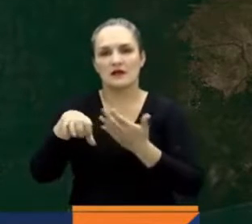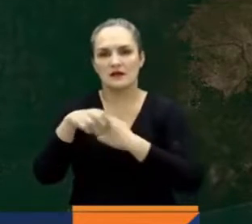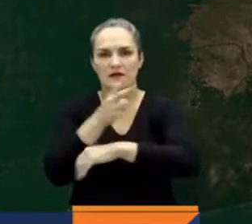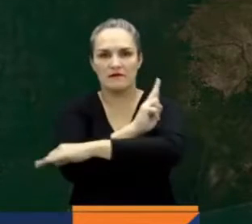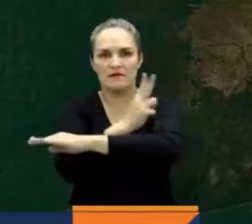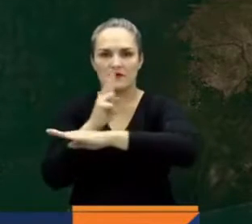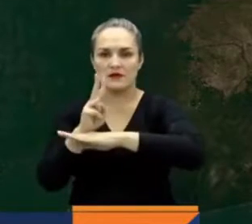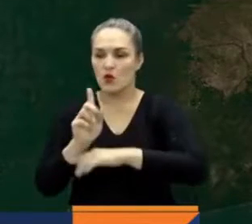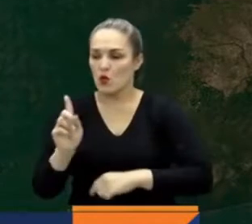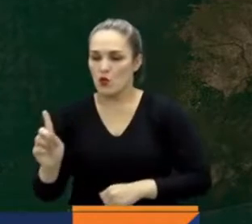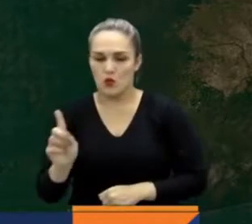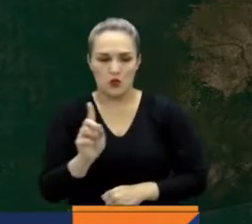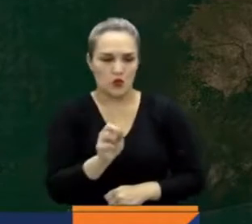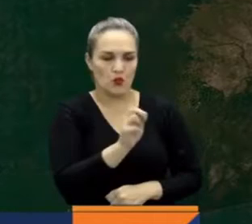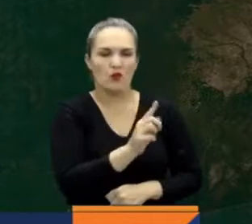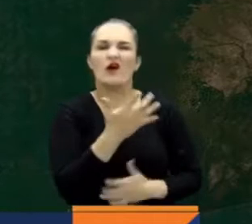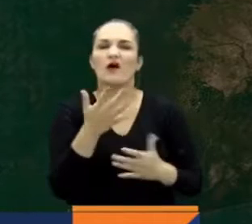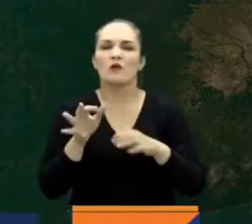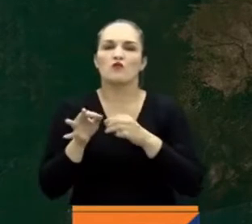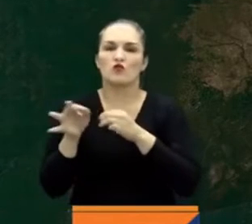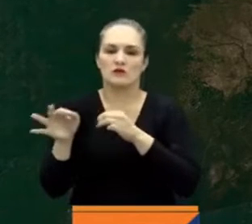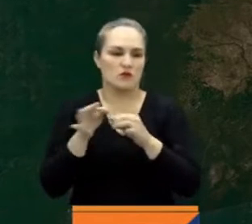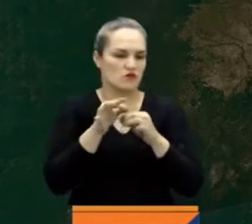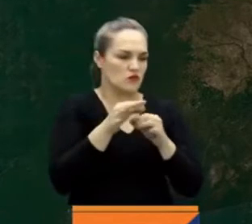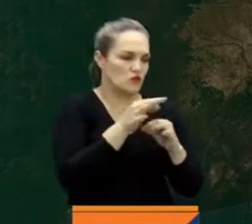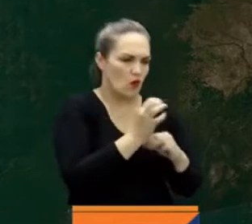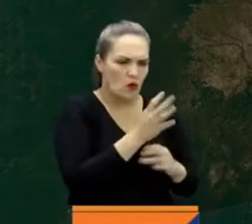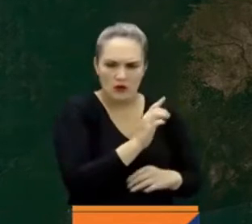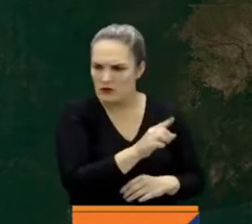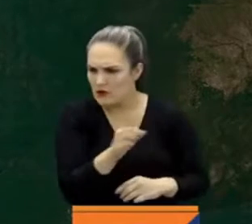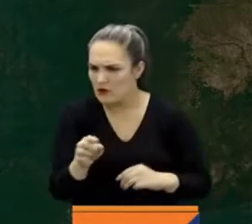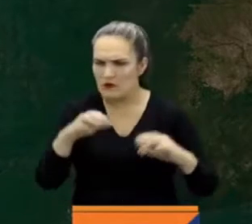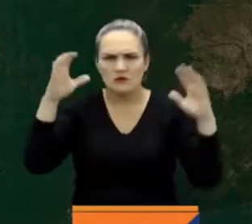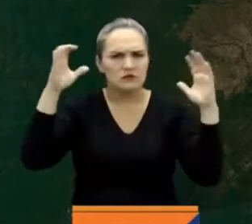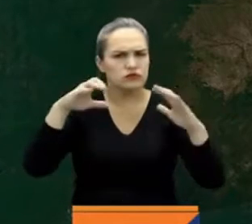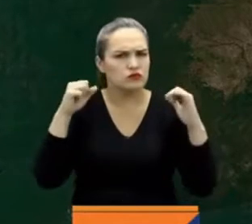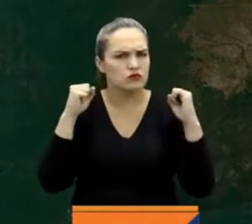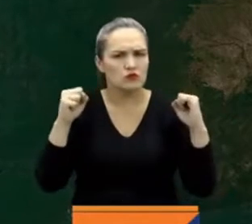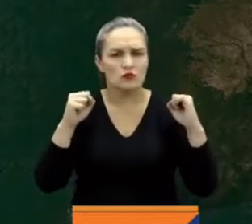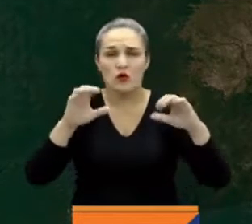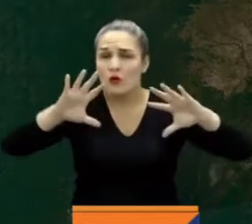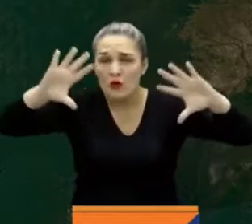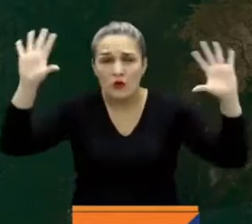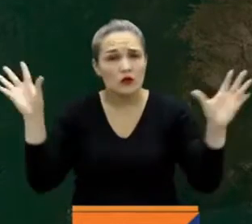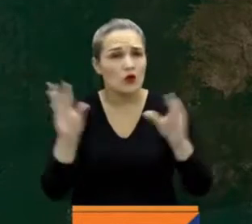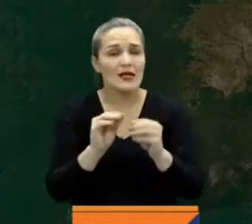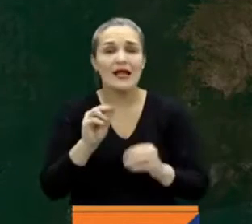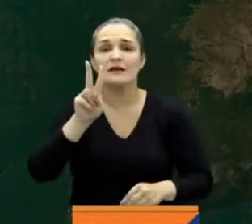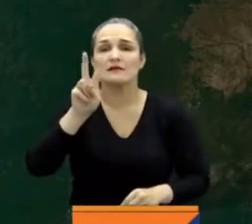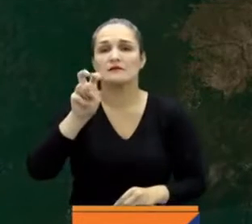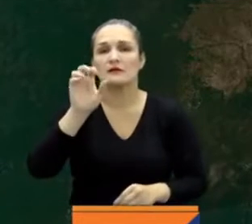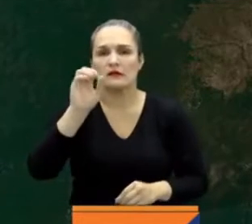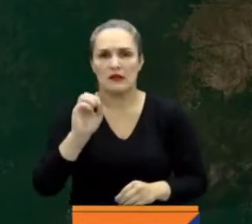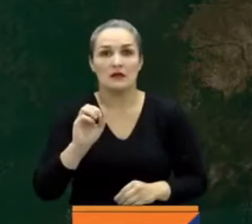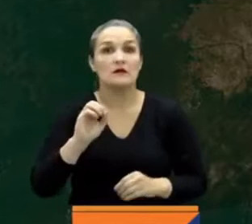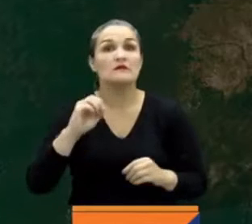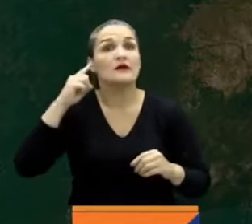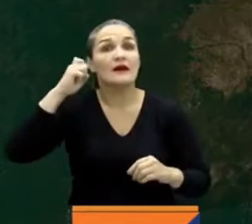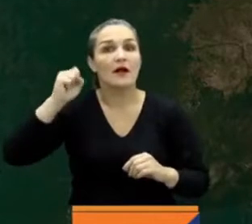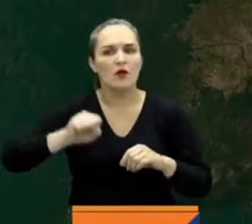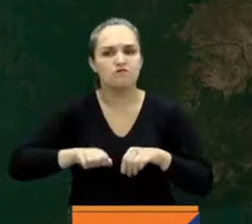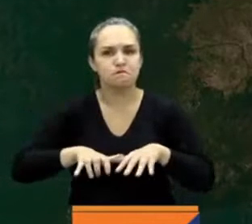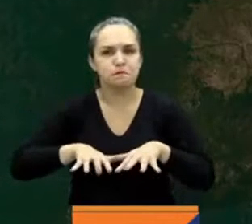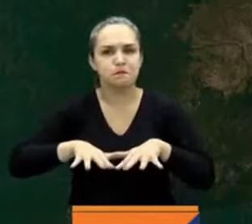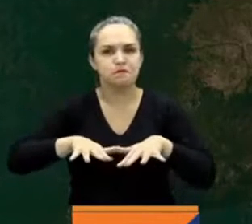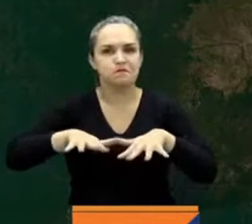uno en mayor riesgo por lluvias. En total son 70 municipios en alerta roja por riesgo de inundaciones y